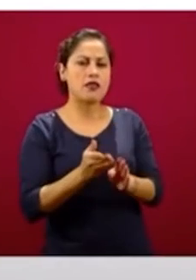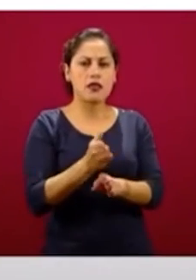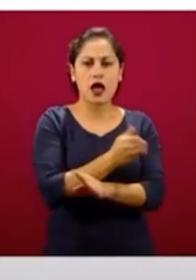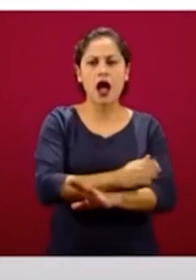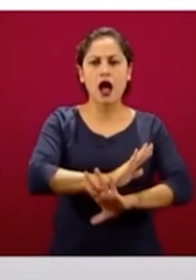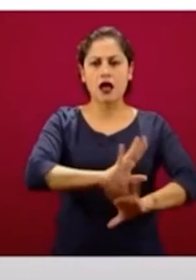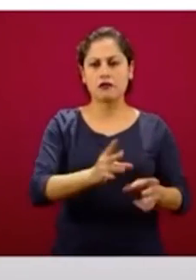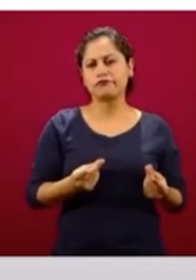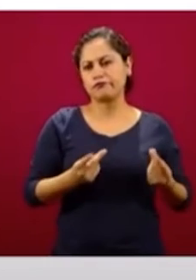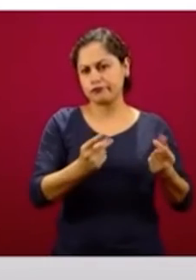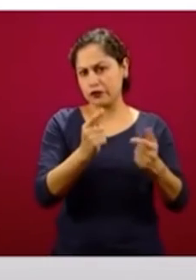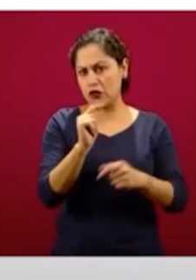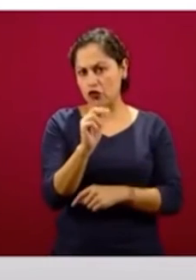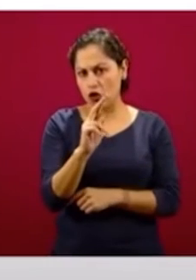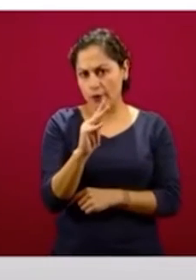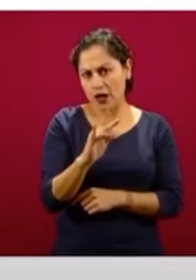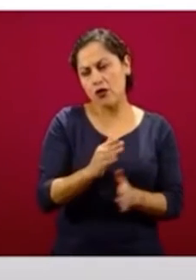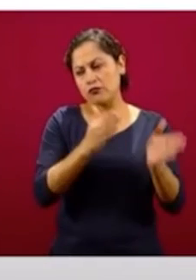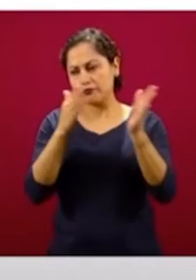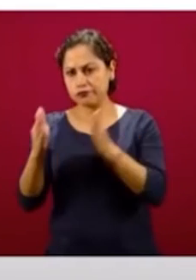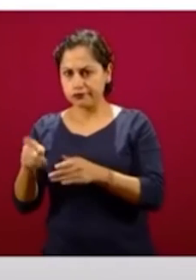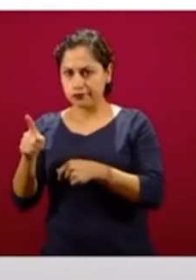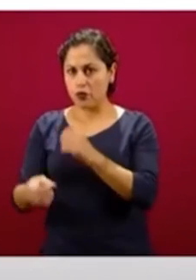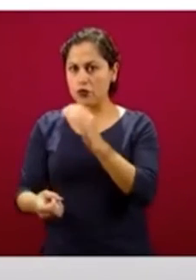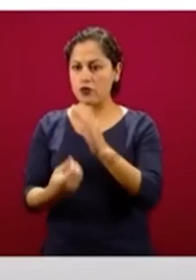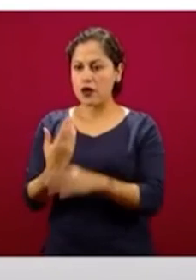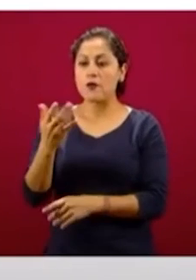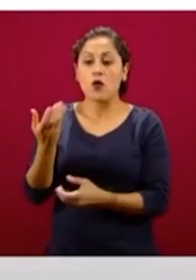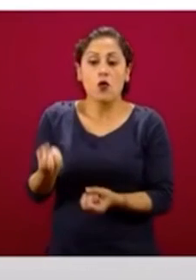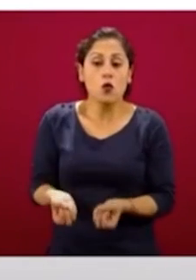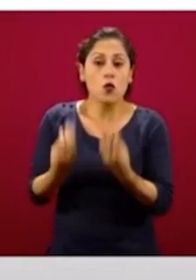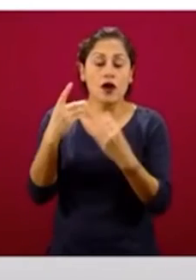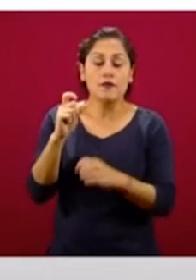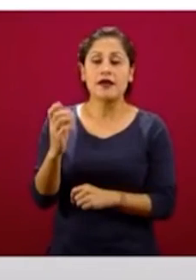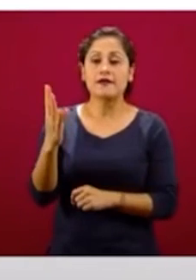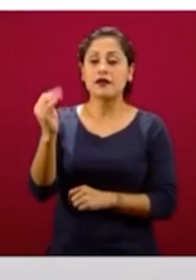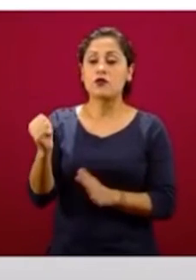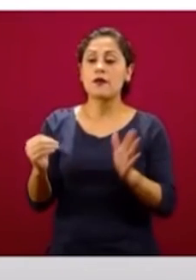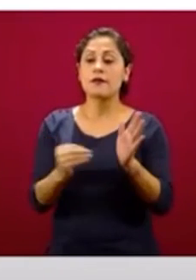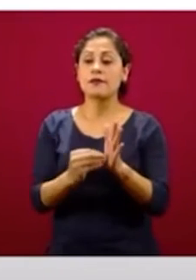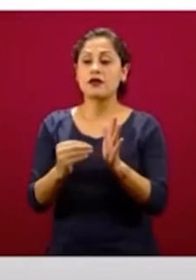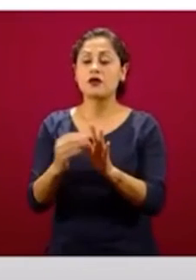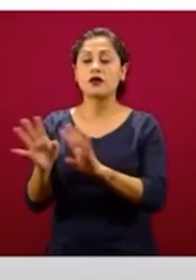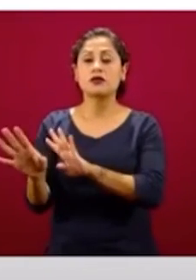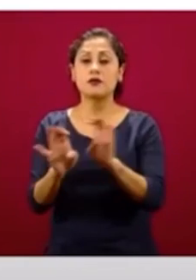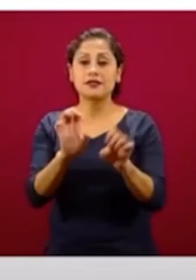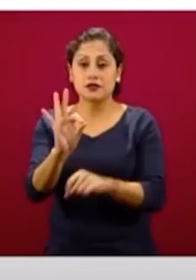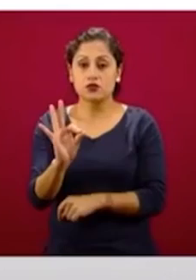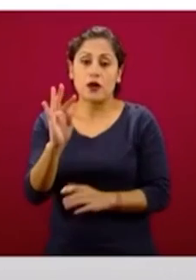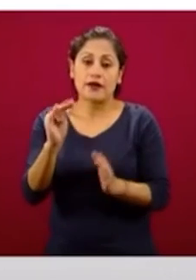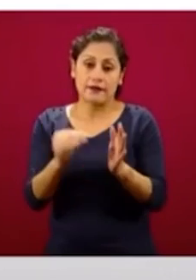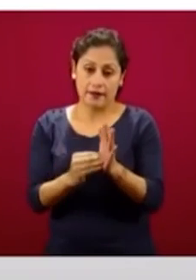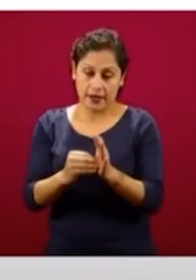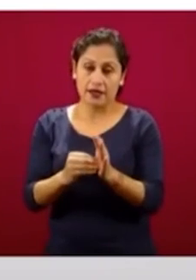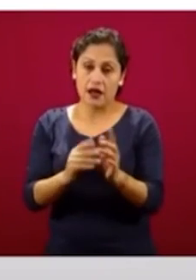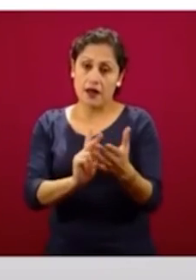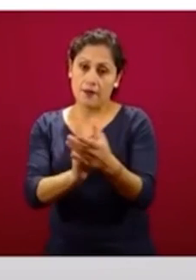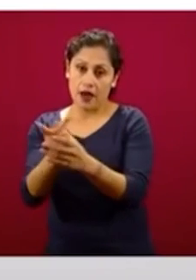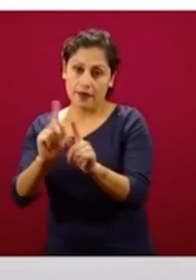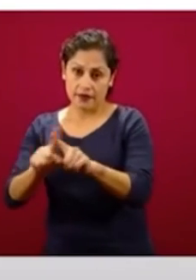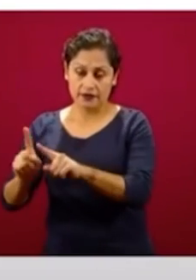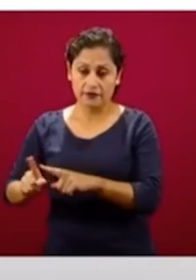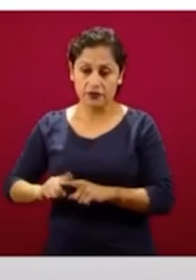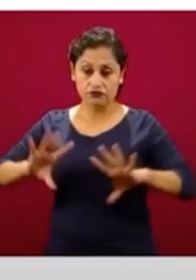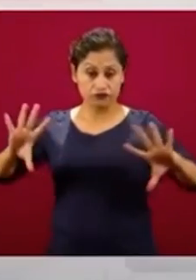para el trópico, 29 millones 940 mil plantas. Entonces, este es el 100 por ciento de